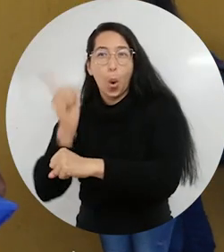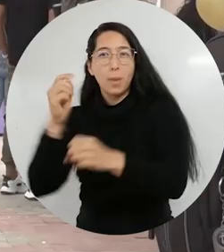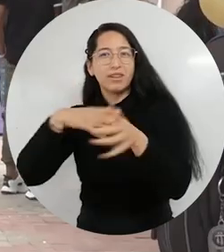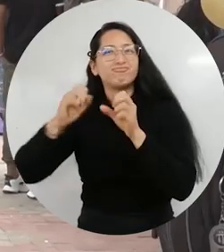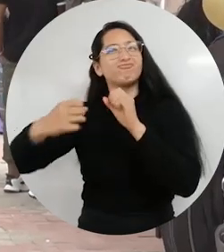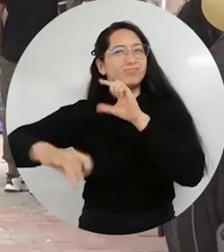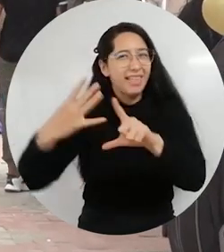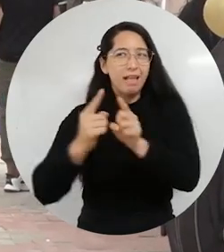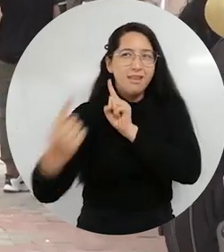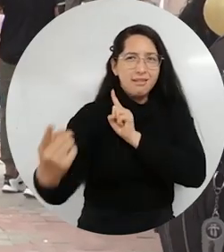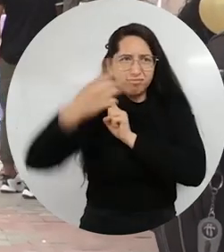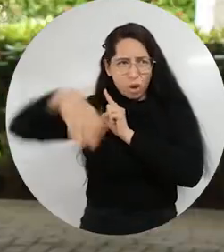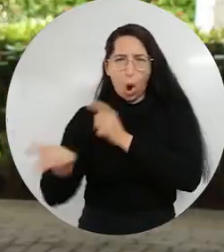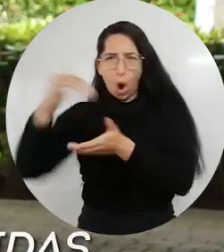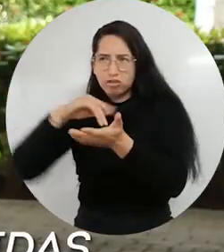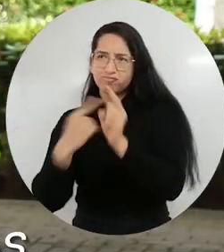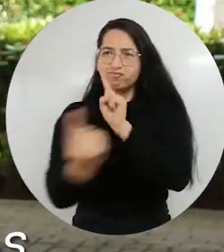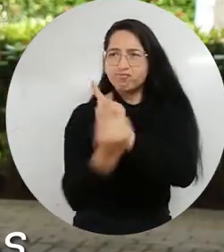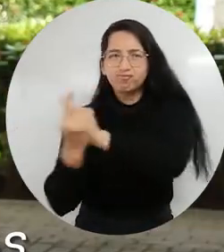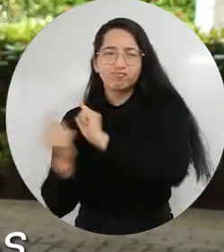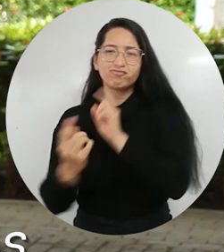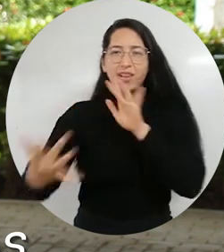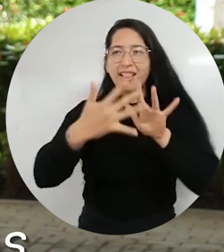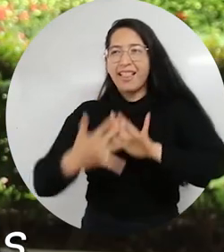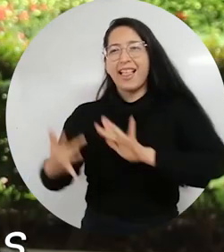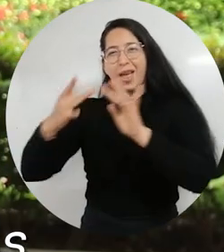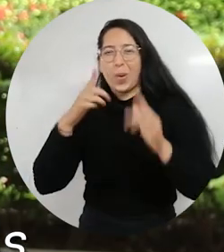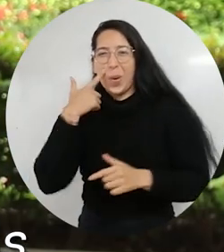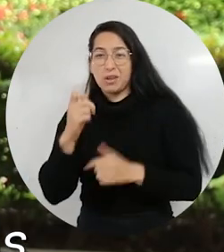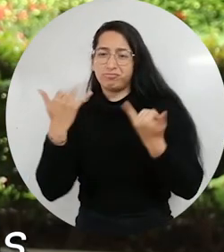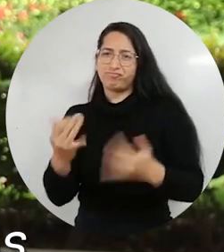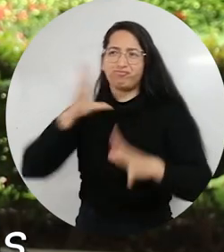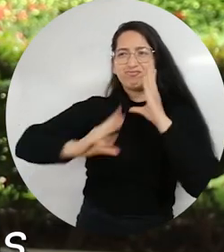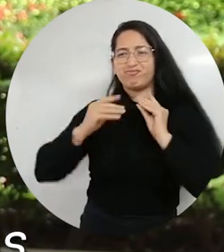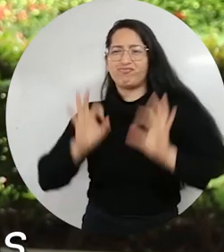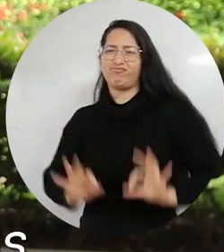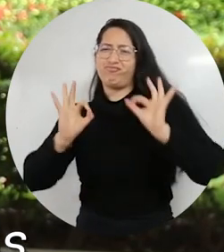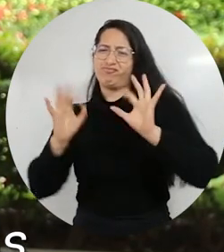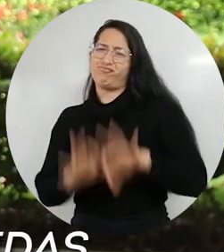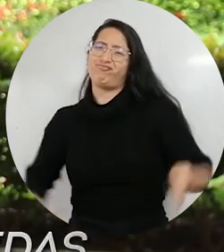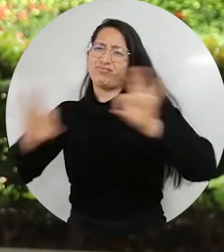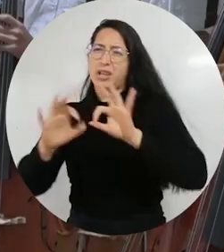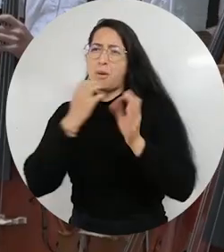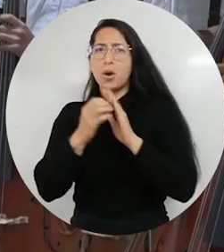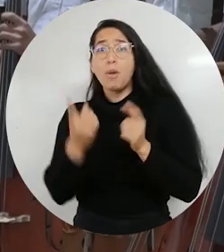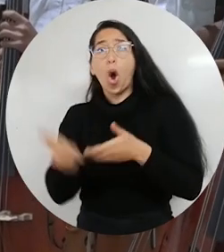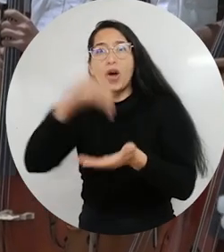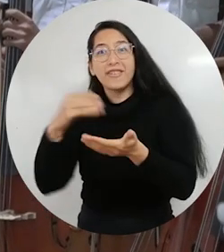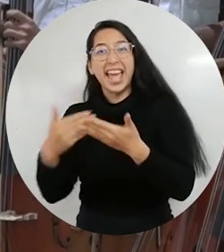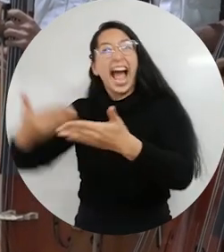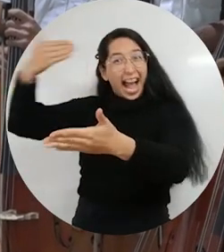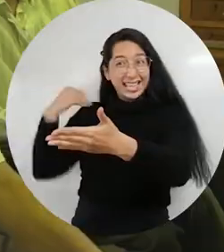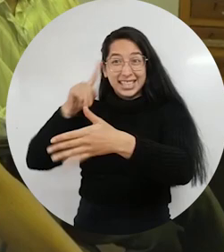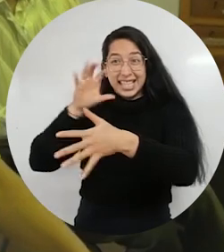de la virtualidad. Devolvernos en el tiempo en esos 60 años fue una experiencia agradable. Nuevamente, cómo inició la universidad. Disfrazarnos